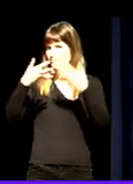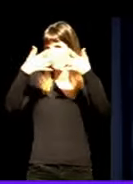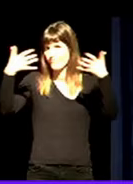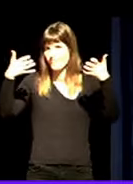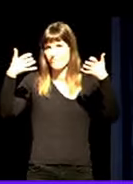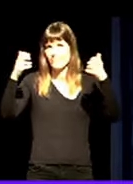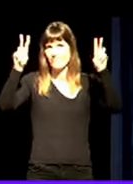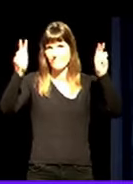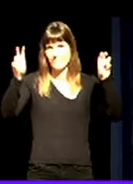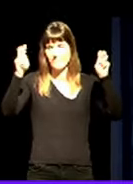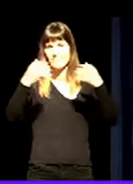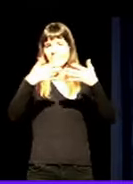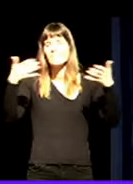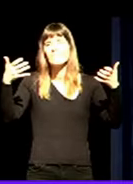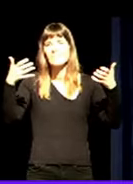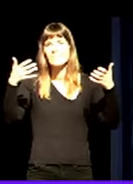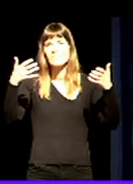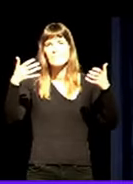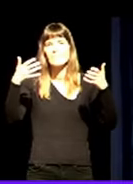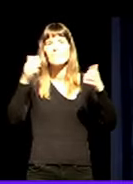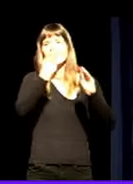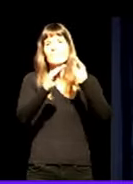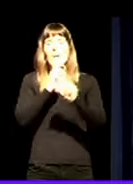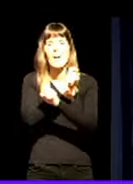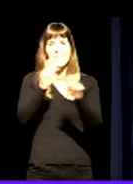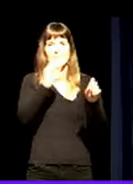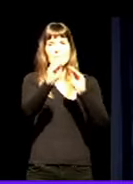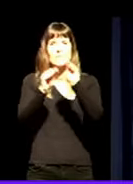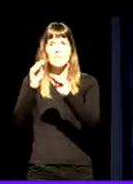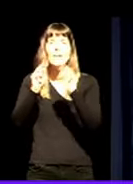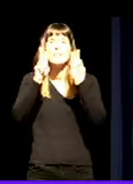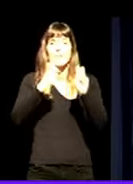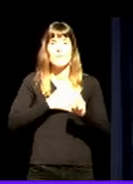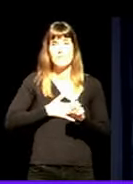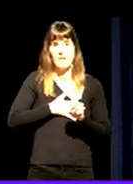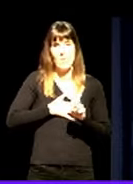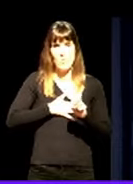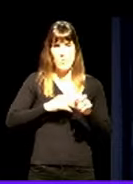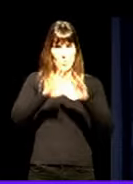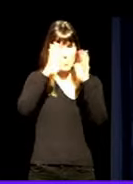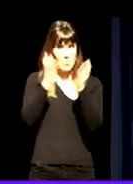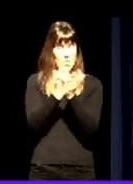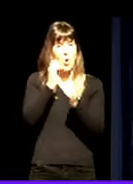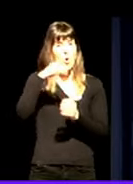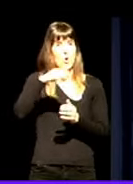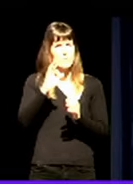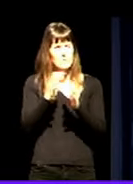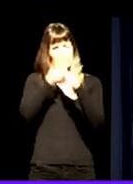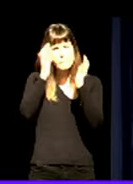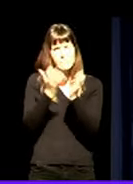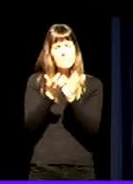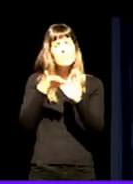ekarpena, egindako deia, osasunaren munduko erapundeak. Eta hau dino,